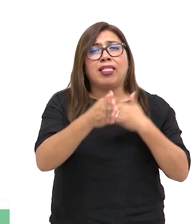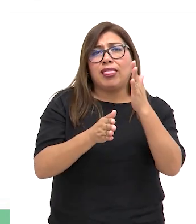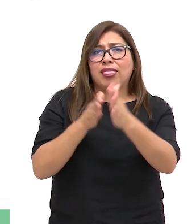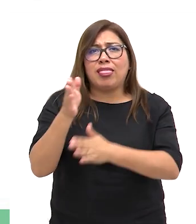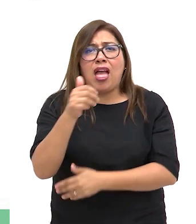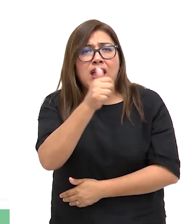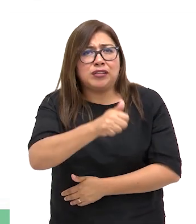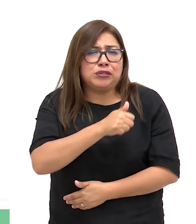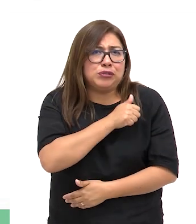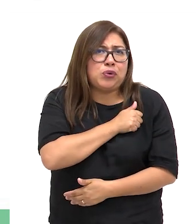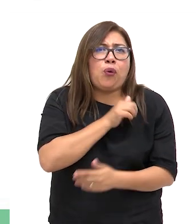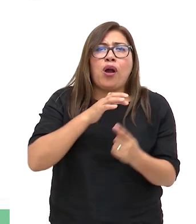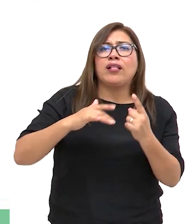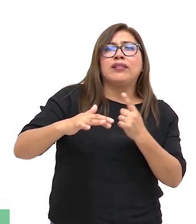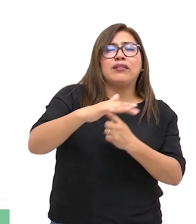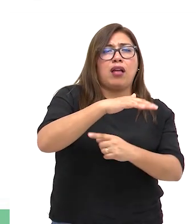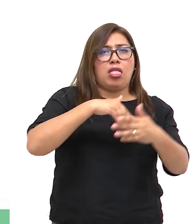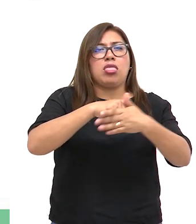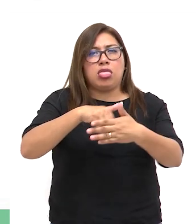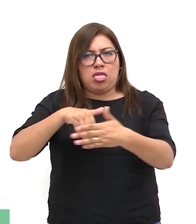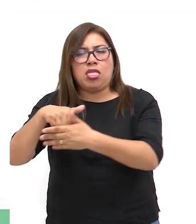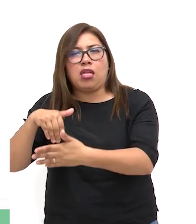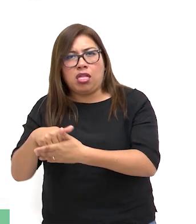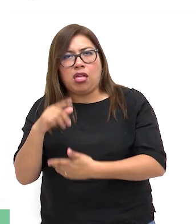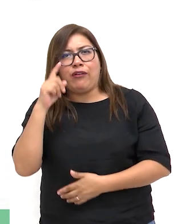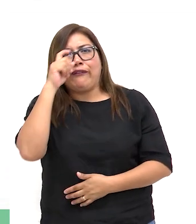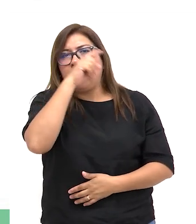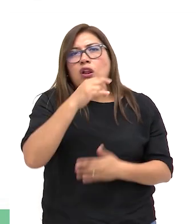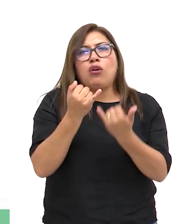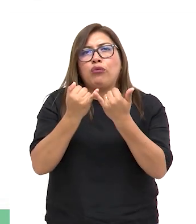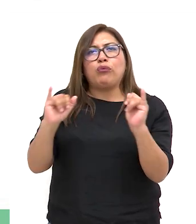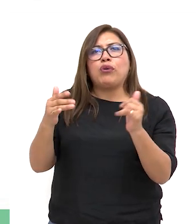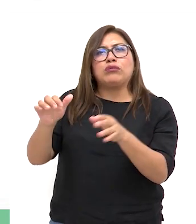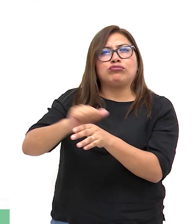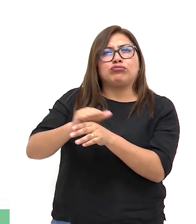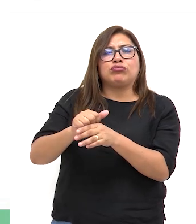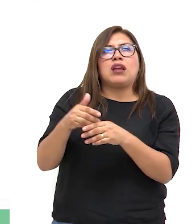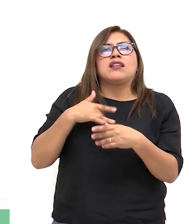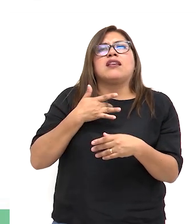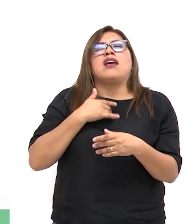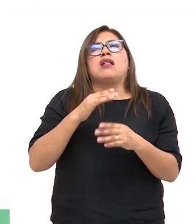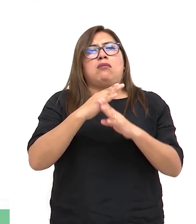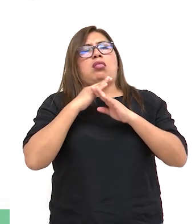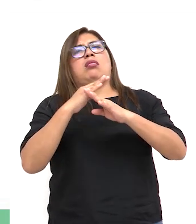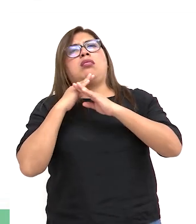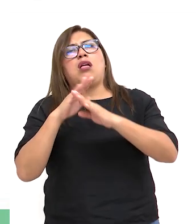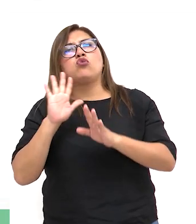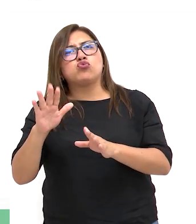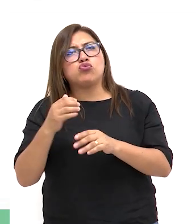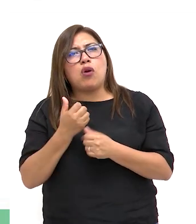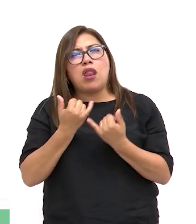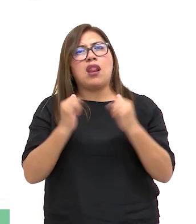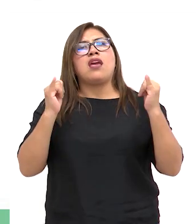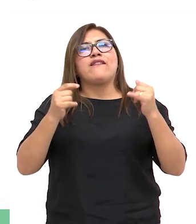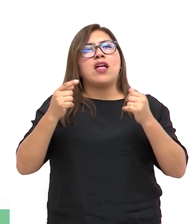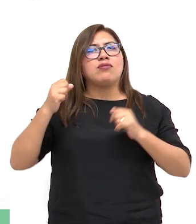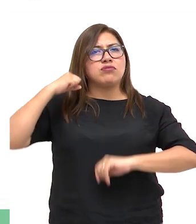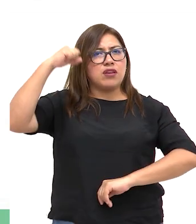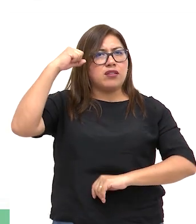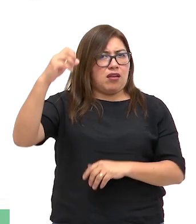actitudinales y del entorno, no ejerza o pueda verse impedida en el ejercicio de sus derechos